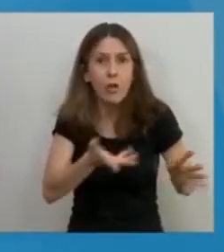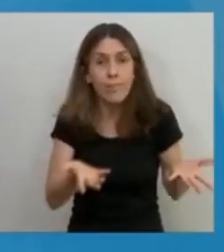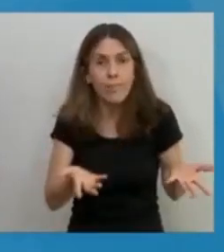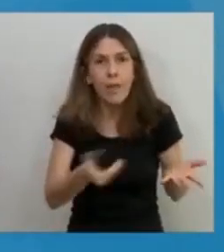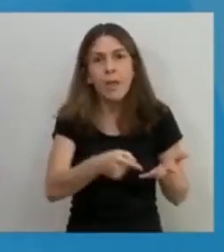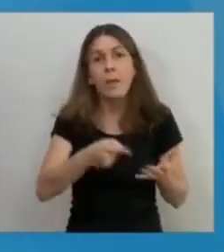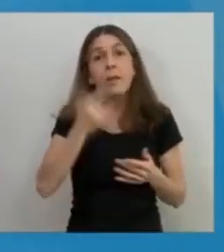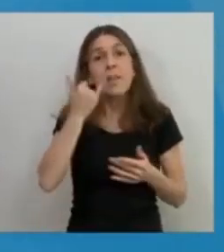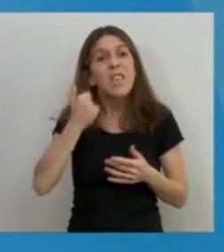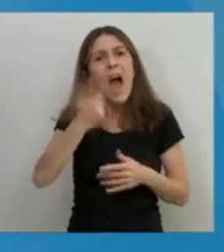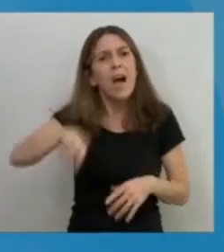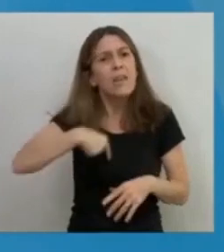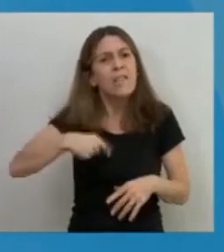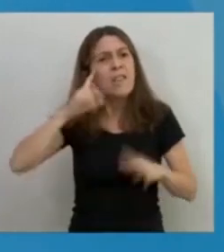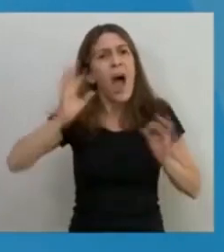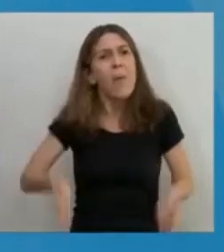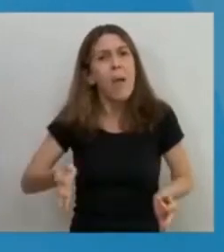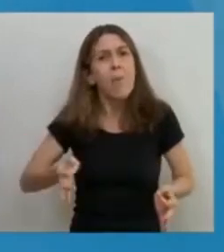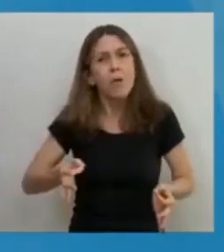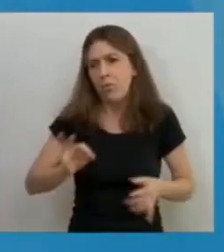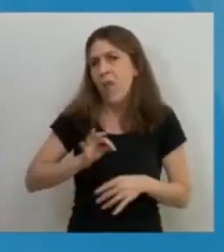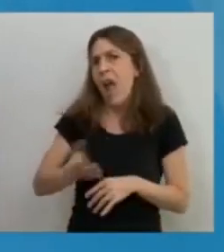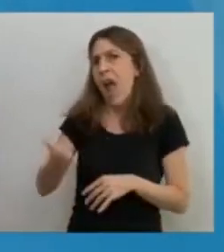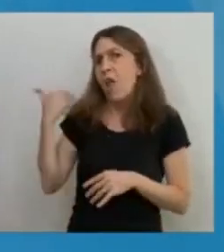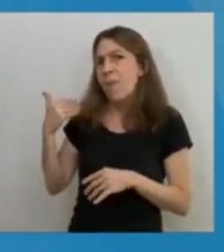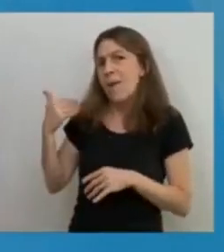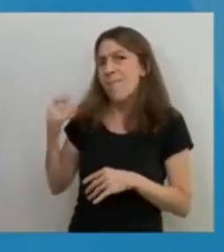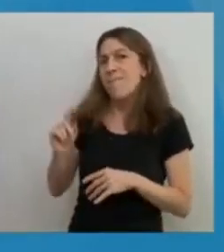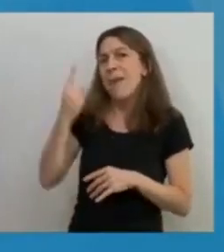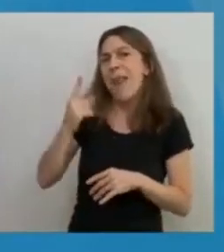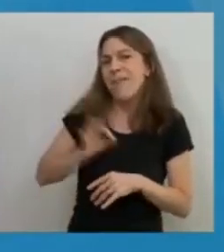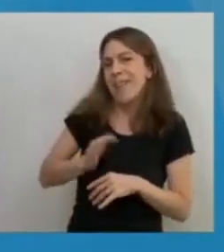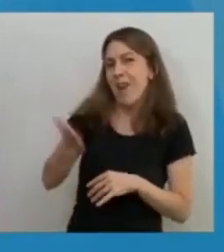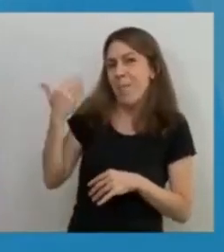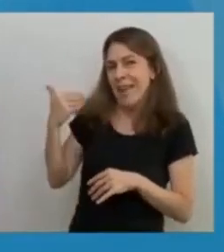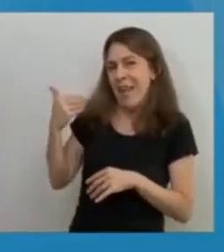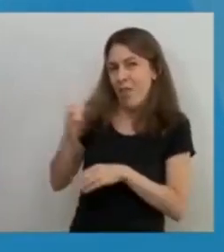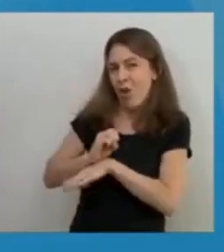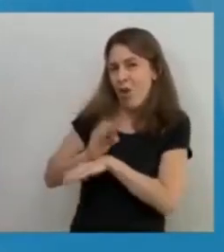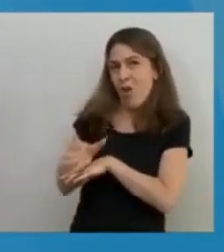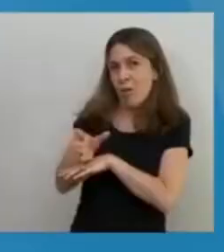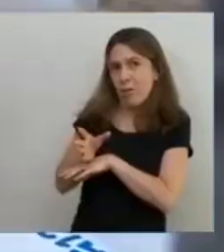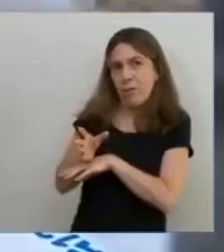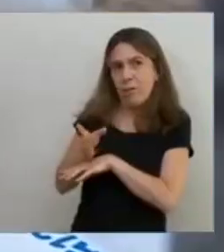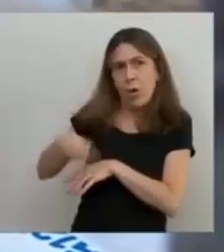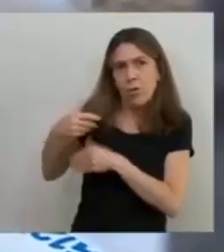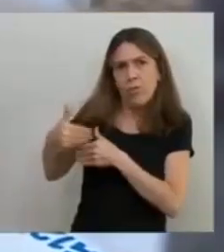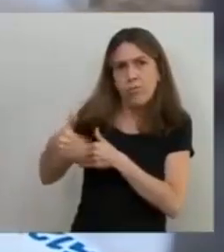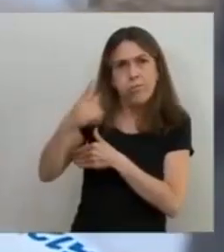Hemos aprendido en estos años, o en este primer año, que la razón central